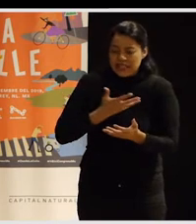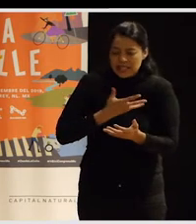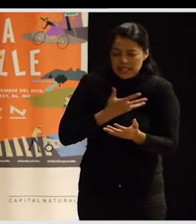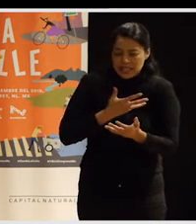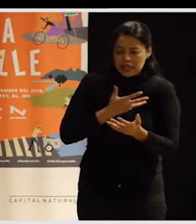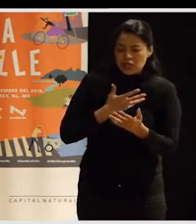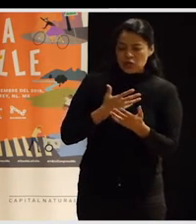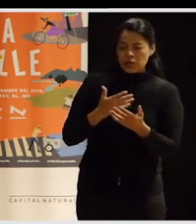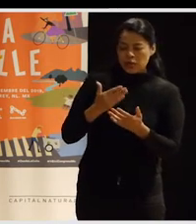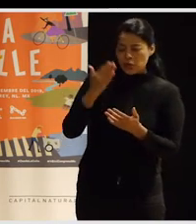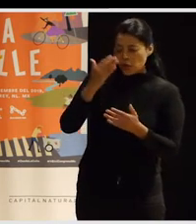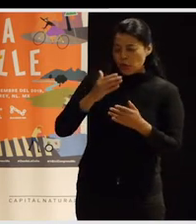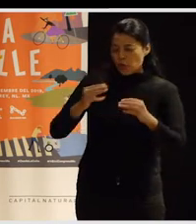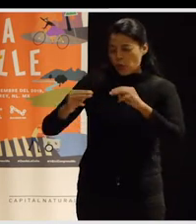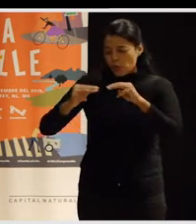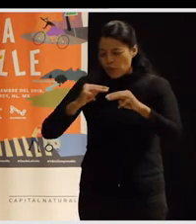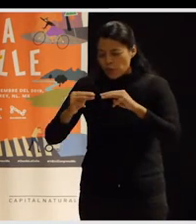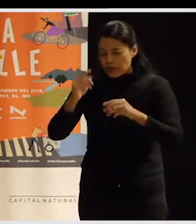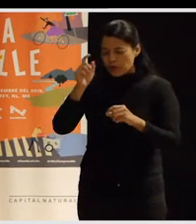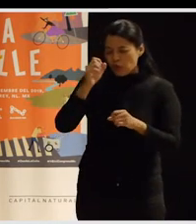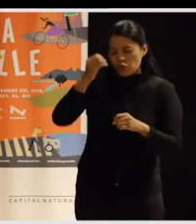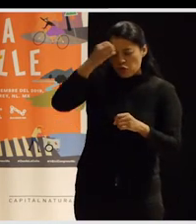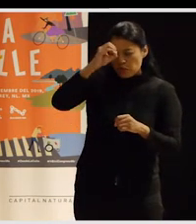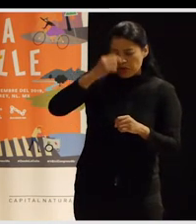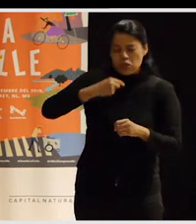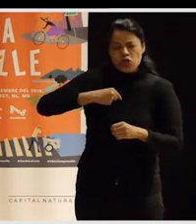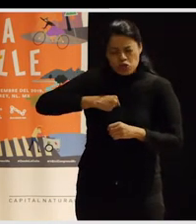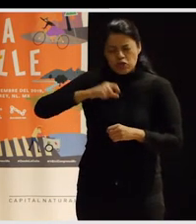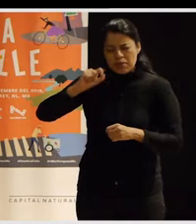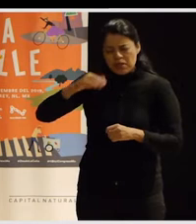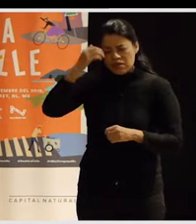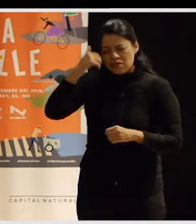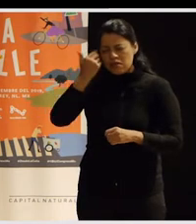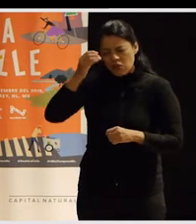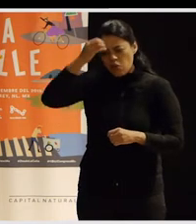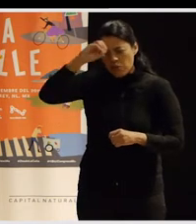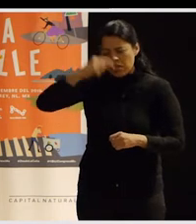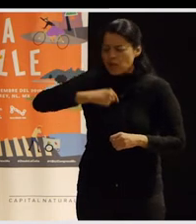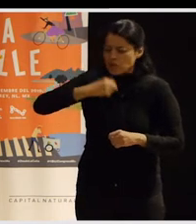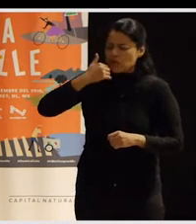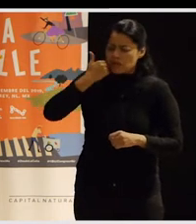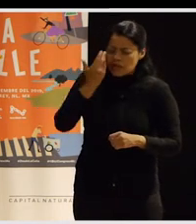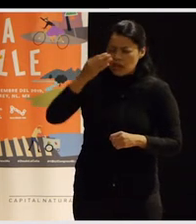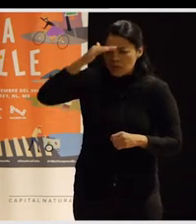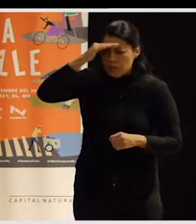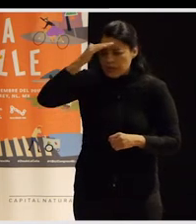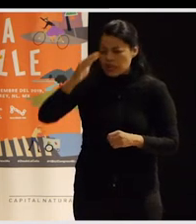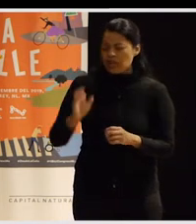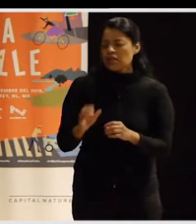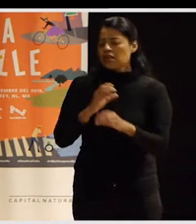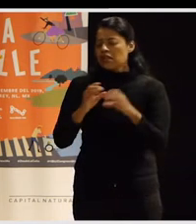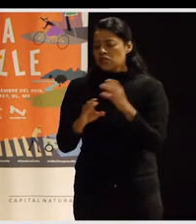decir, jo, yo quiero ser un agente activo y en el siguiente cambio yo también quiero opinar o quiero pensar o quiero identificar cuáles son las cuestiones que me